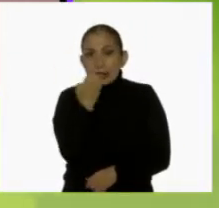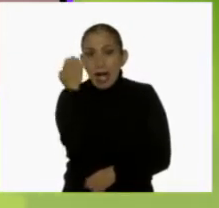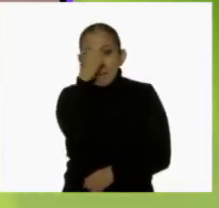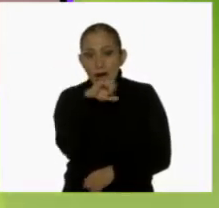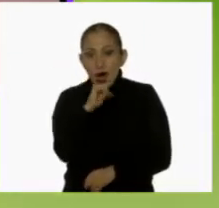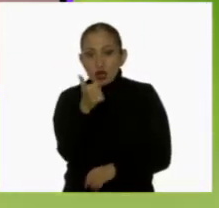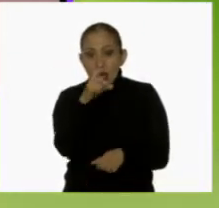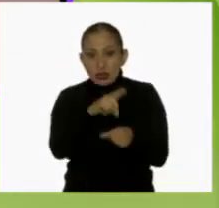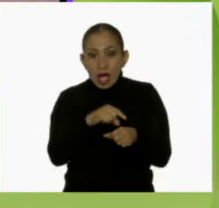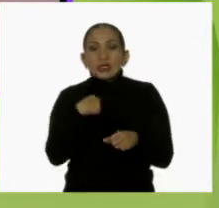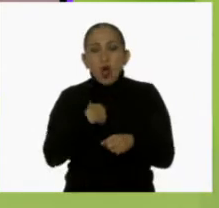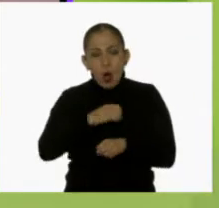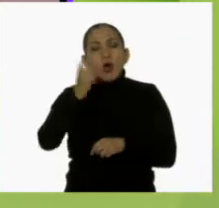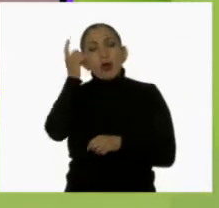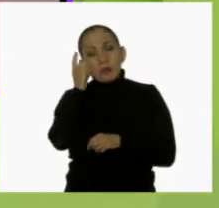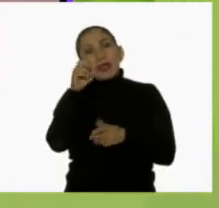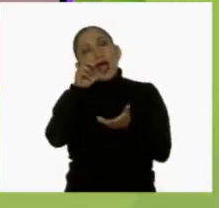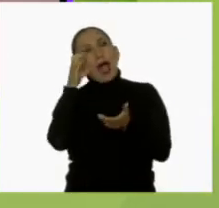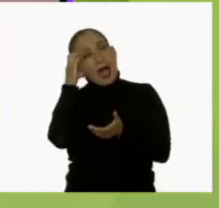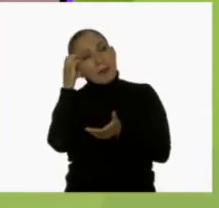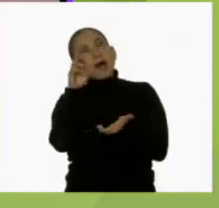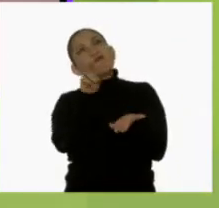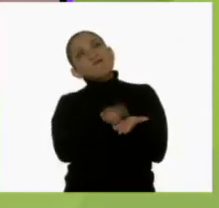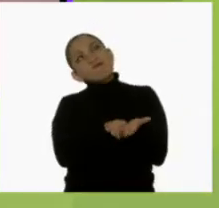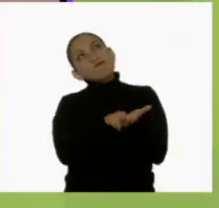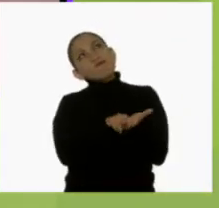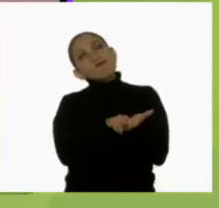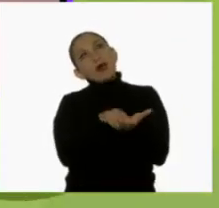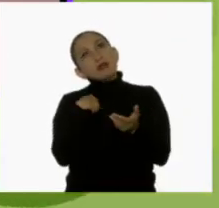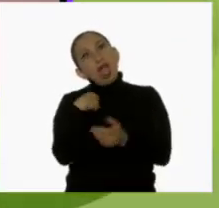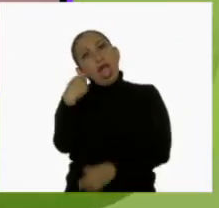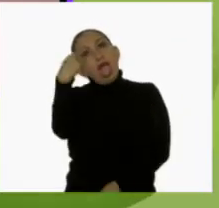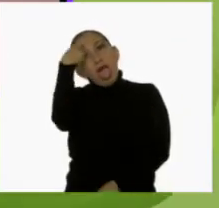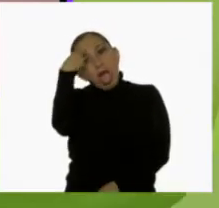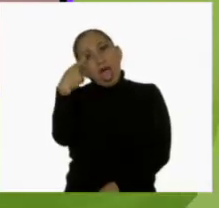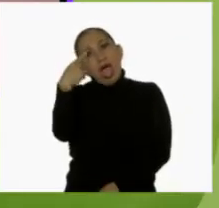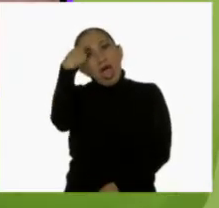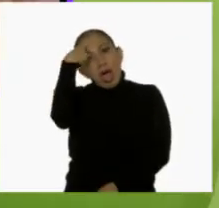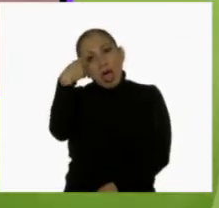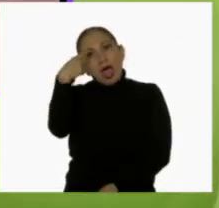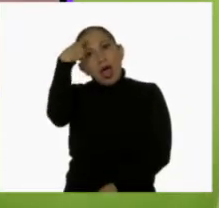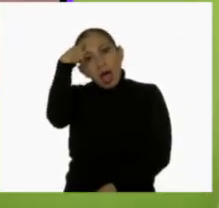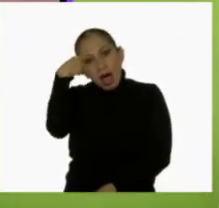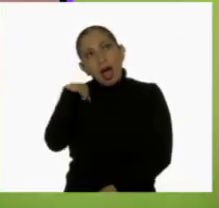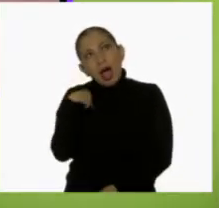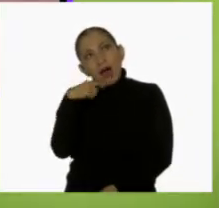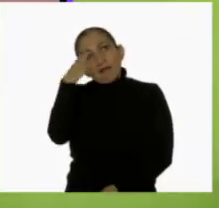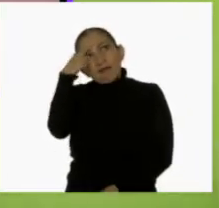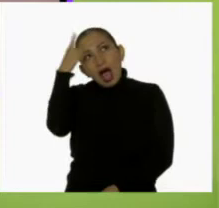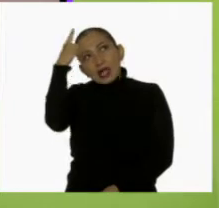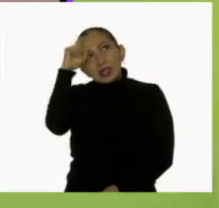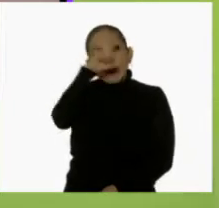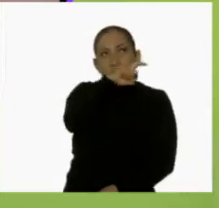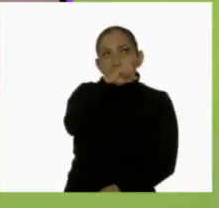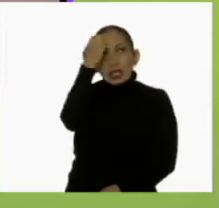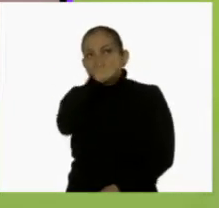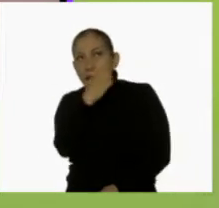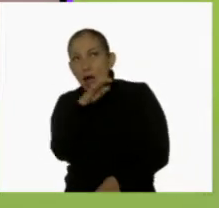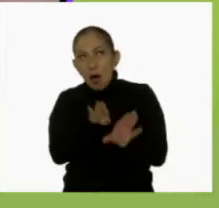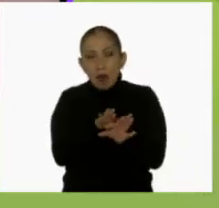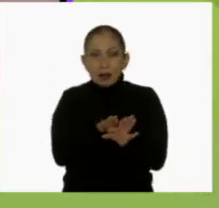siguiente, aunque estoy acostada en mi cama, me la paso piense y piense si estará fácil o difícil.